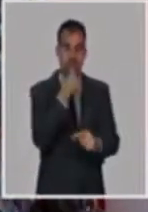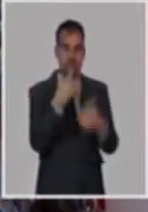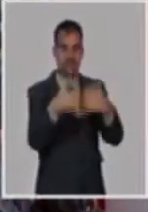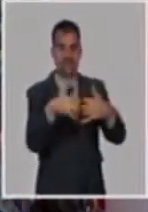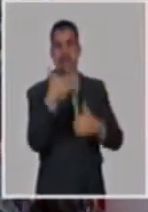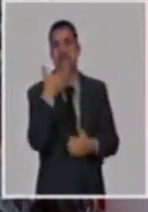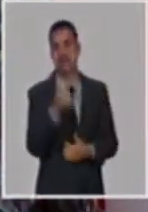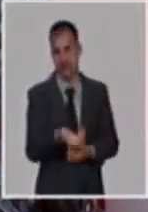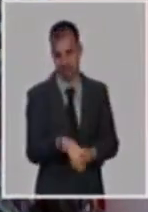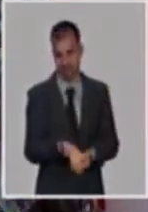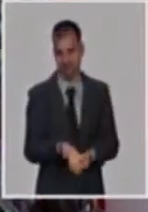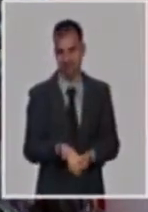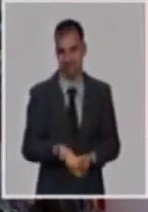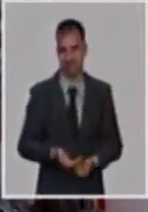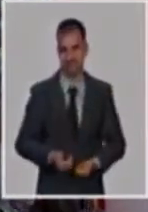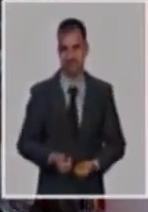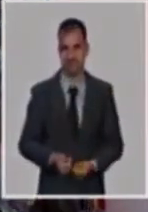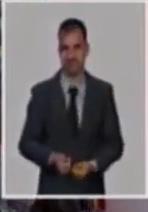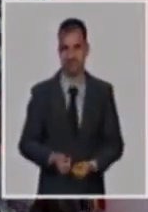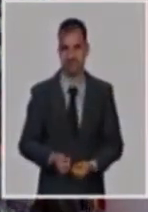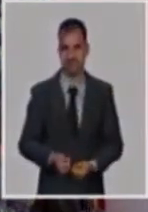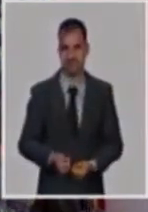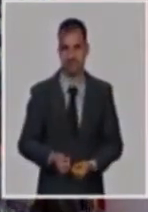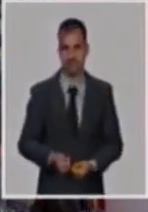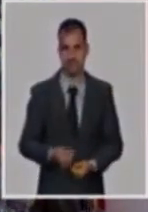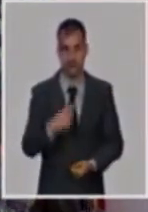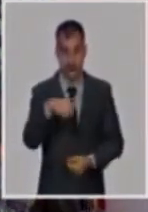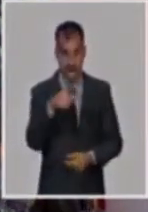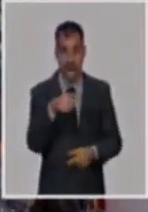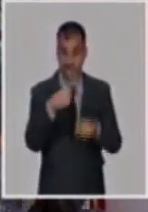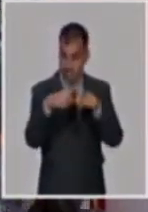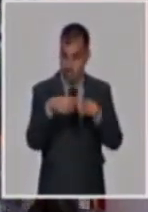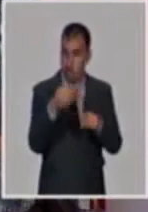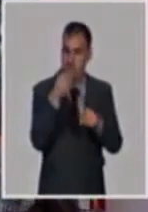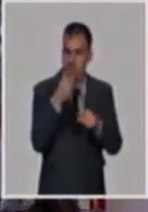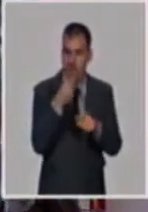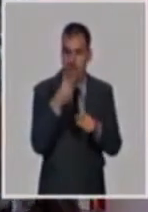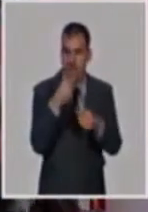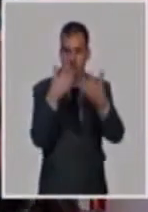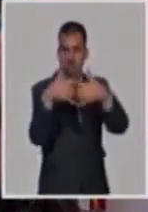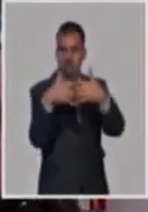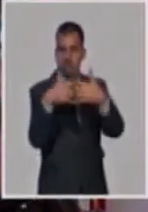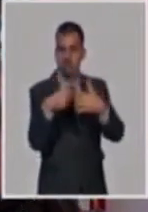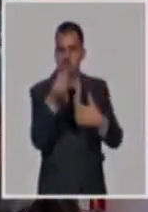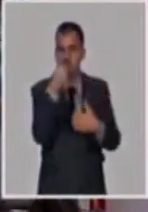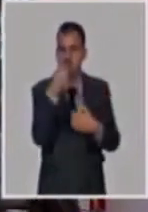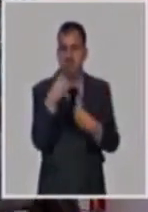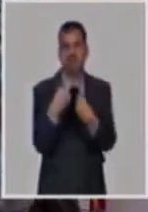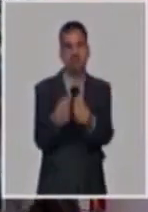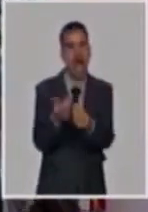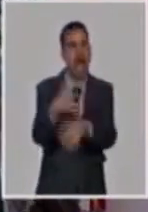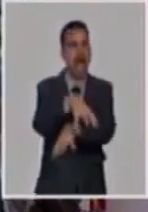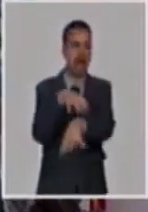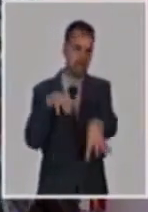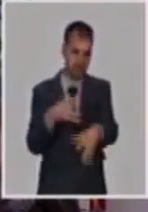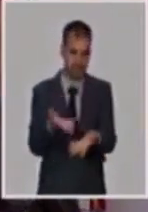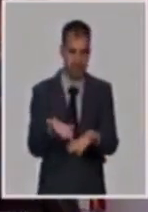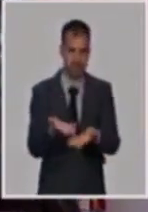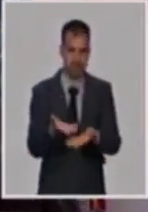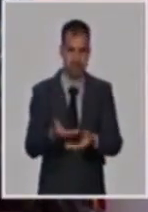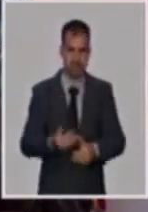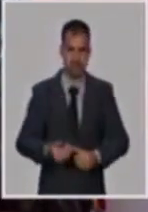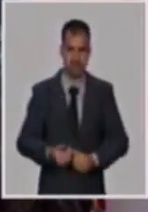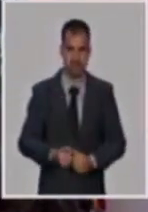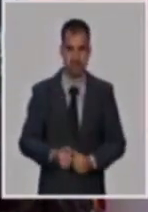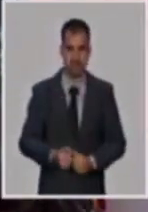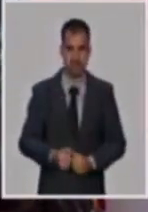pienso, es decir, los componentes para la producción de pienso, entonces tenemos que tener en cuenta en la formación de esos precios,